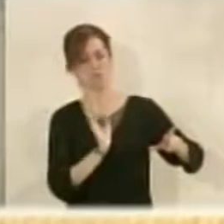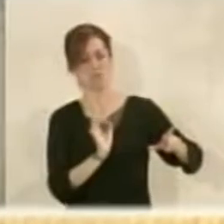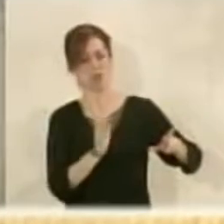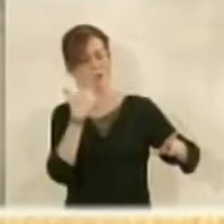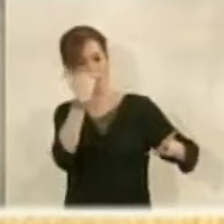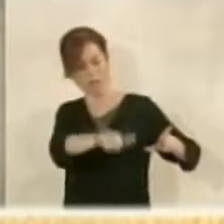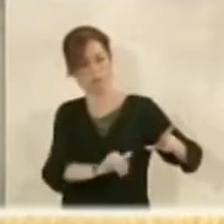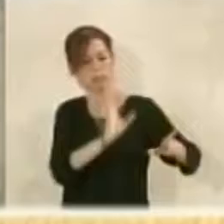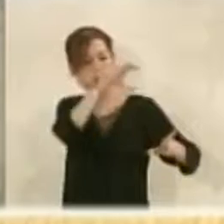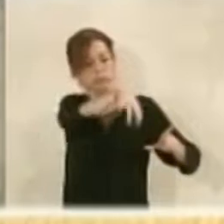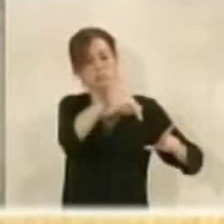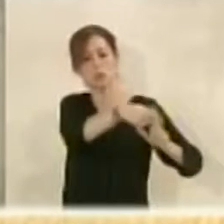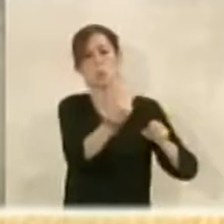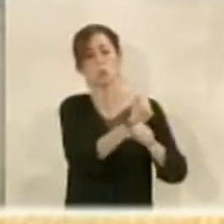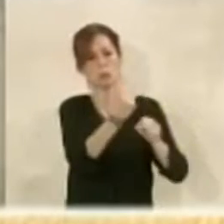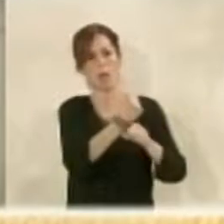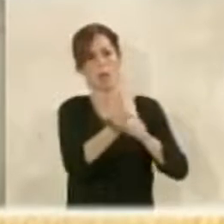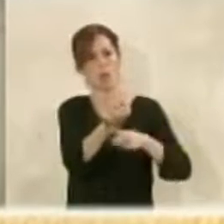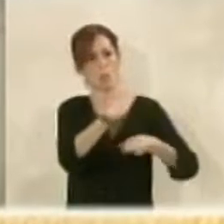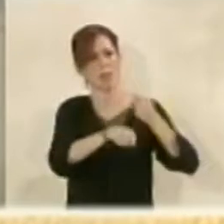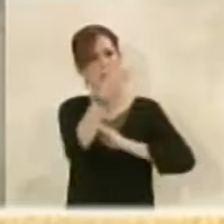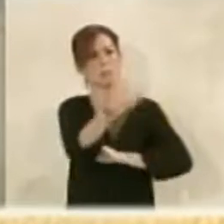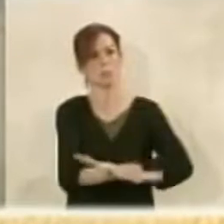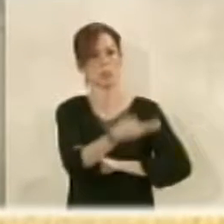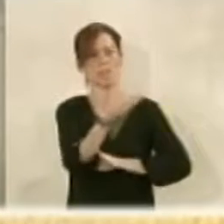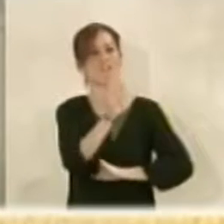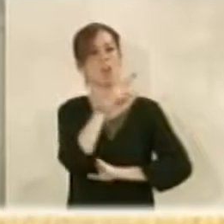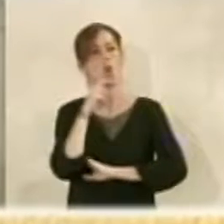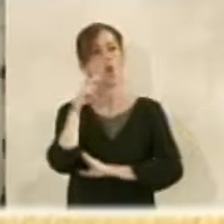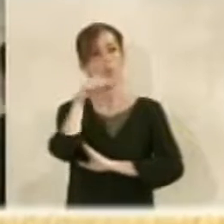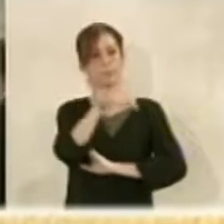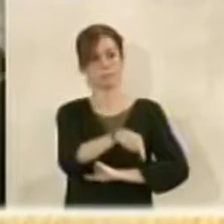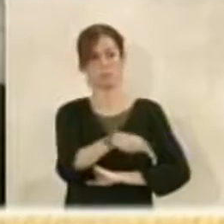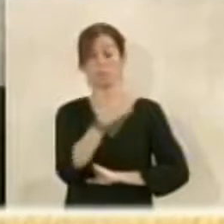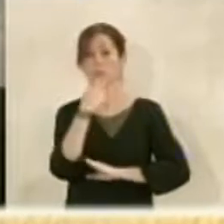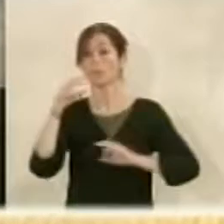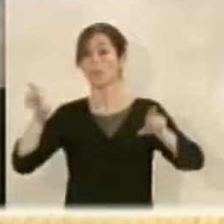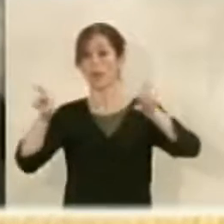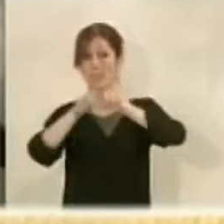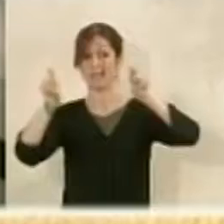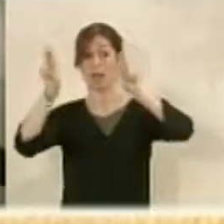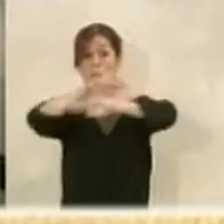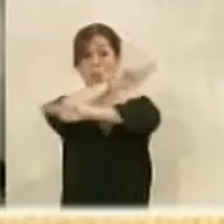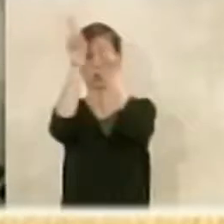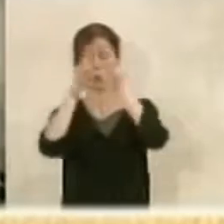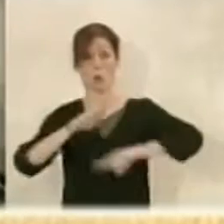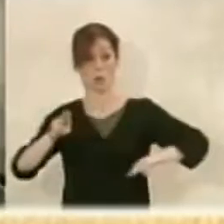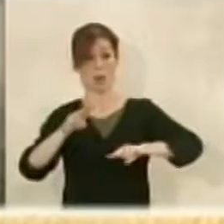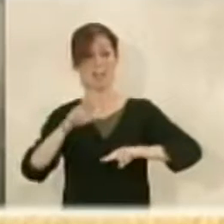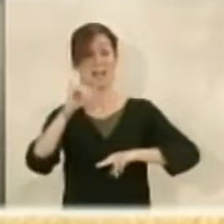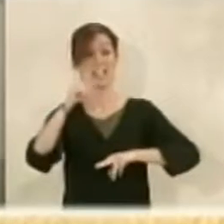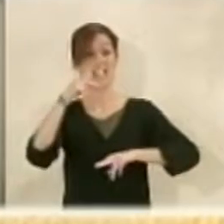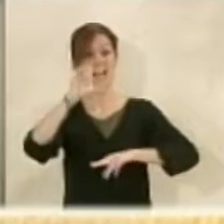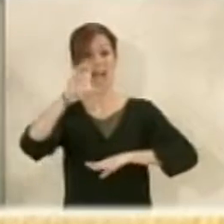embargo yo creo que hay un trabajo comercial importante que hay que poner en valor el que una multinacional como la sueca Ikea